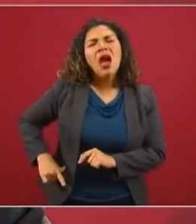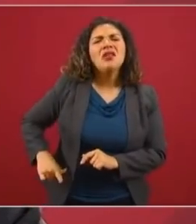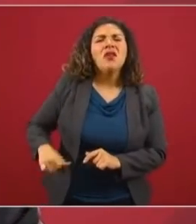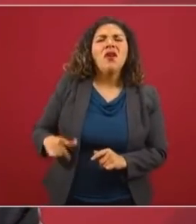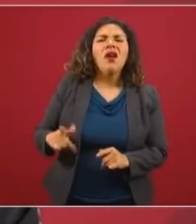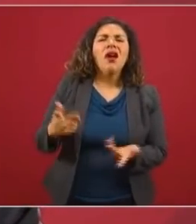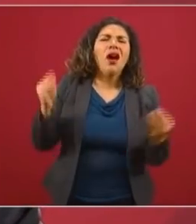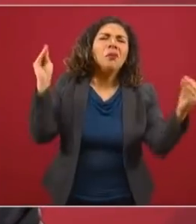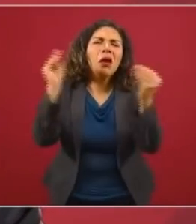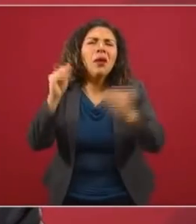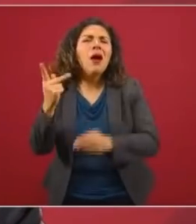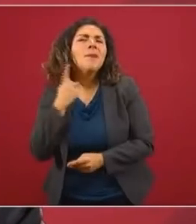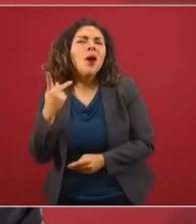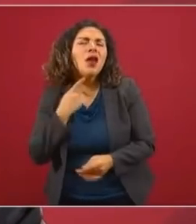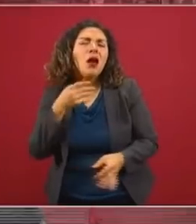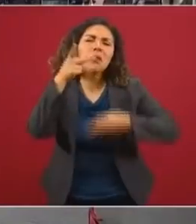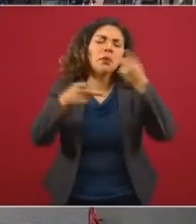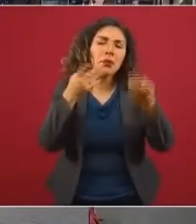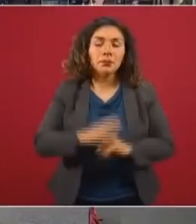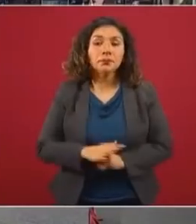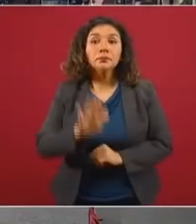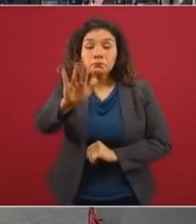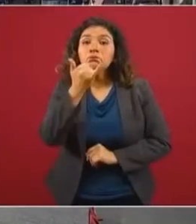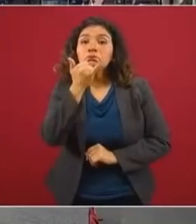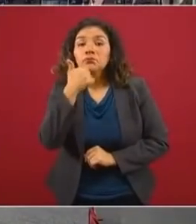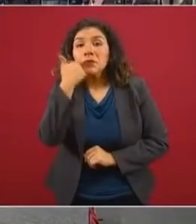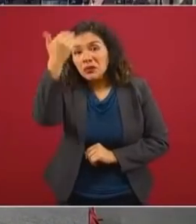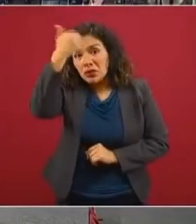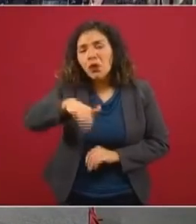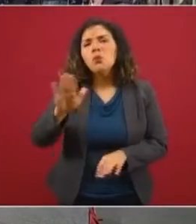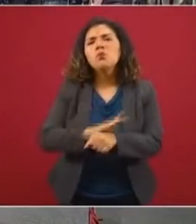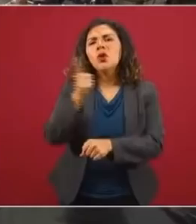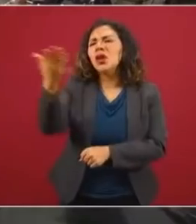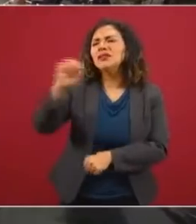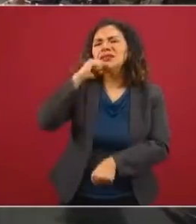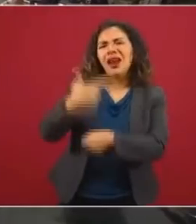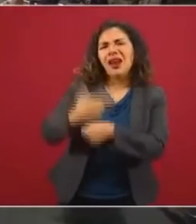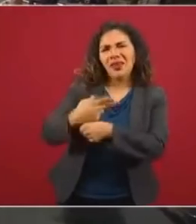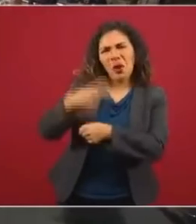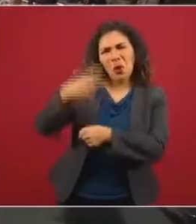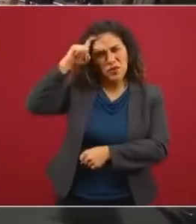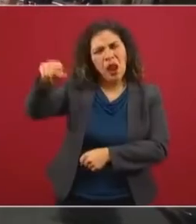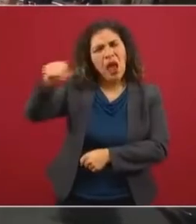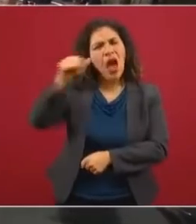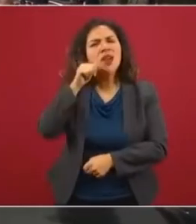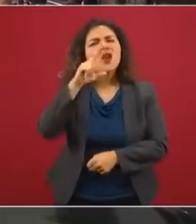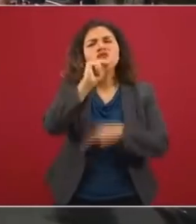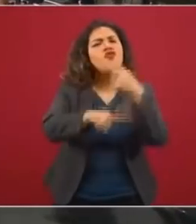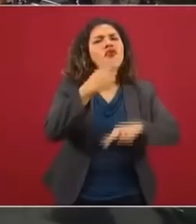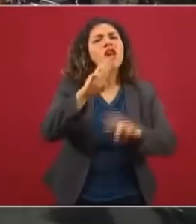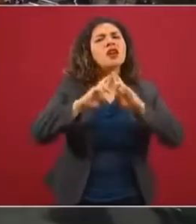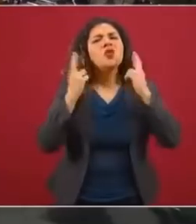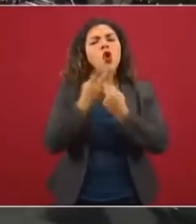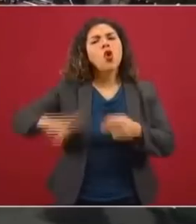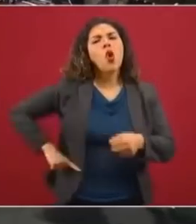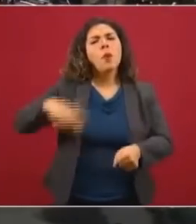politiquería. Bueno, si usted le permite saber por qué el subsecretario Hugo López-Gatell no sostuvo ayer a la reunión de